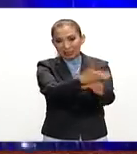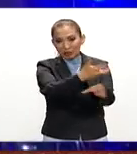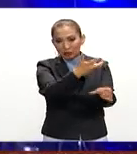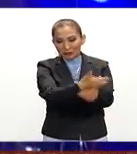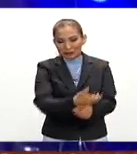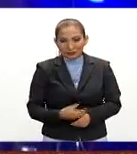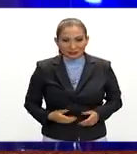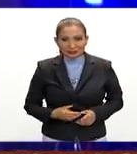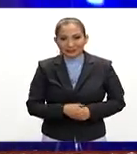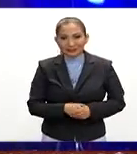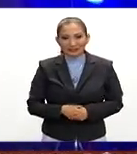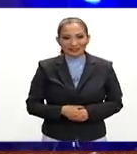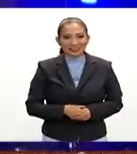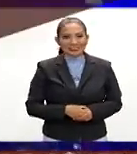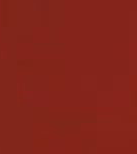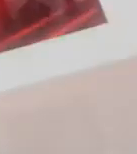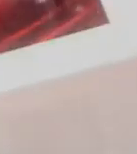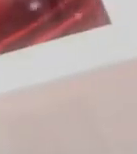los Estados Unidos.